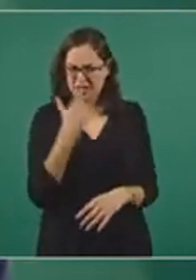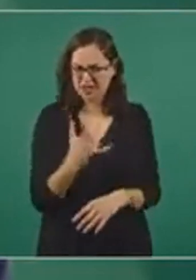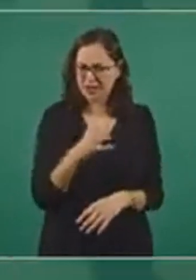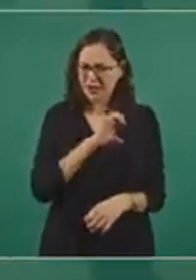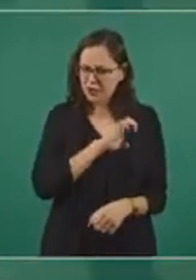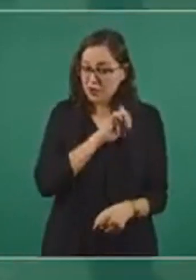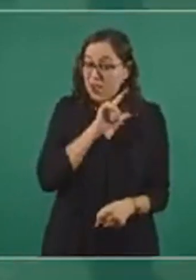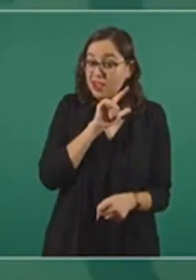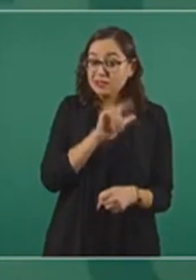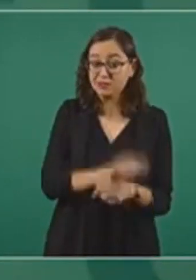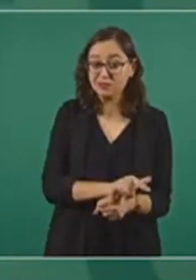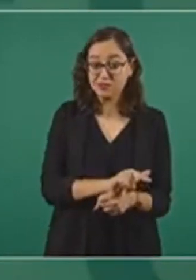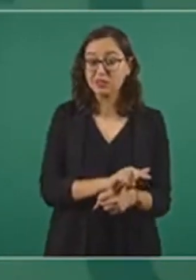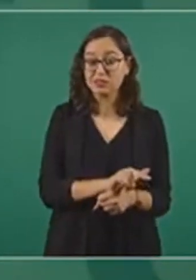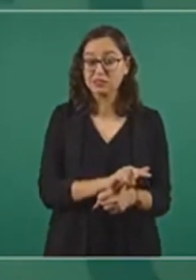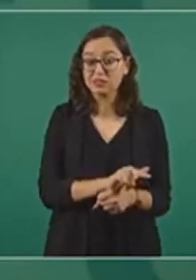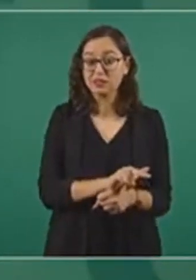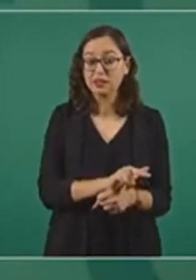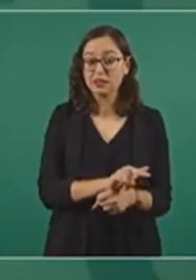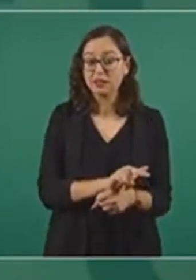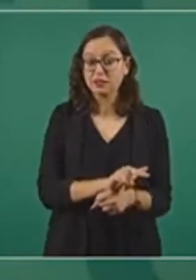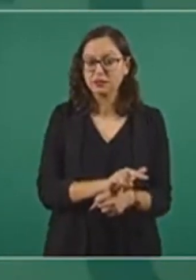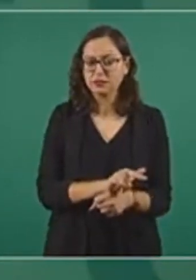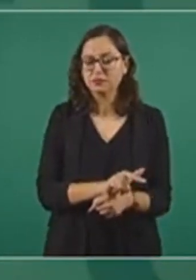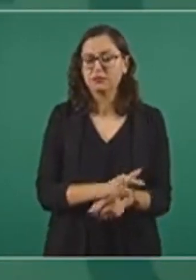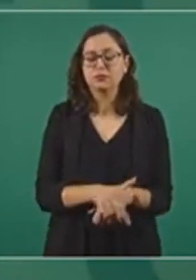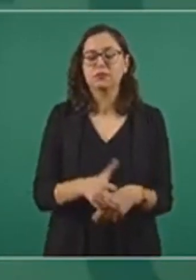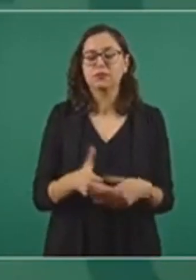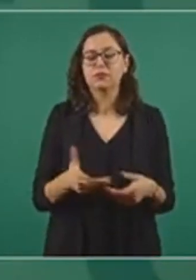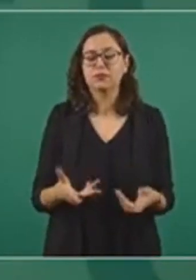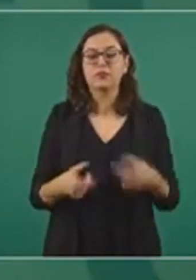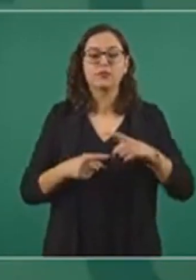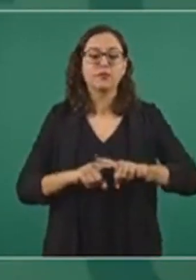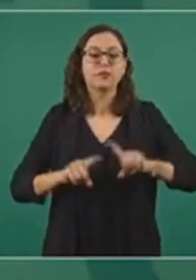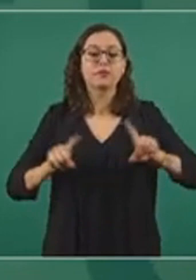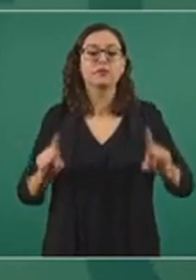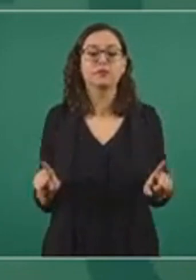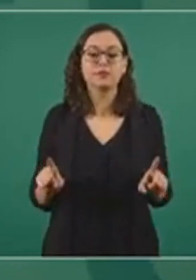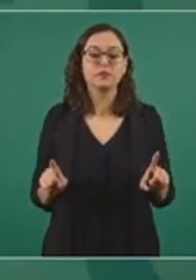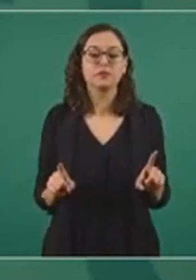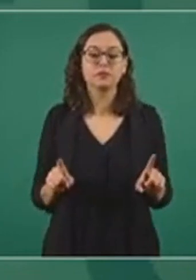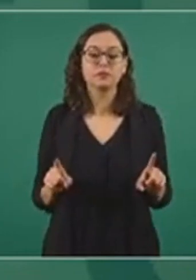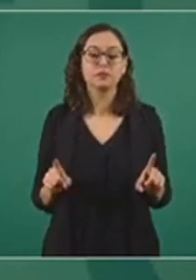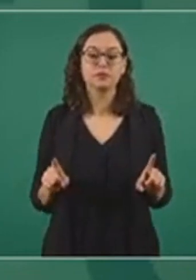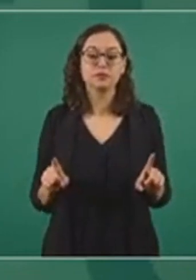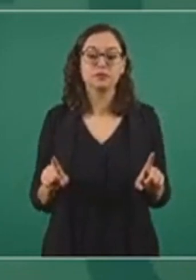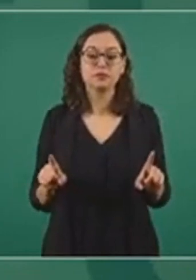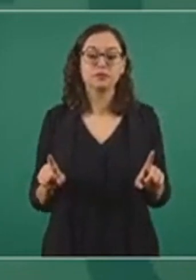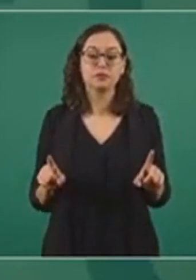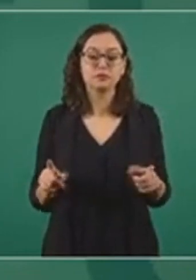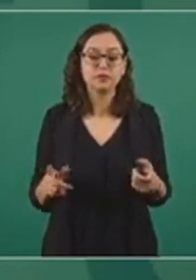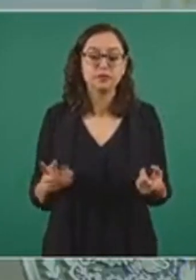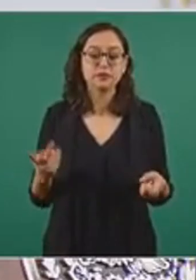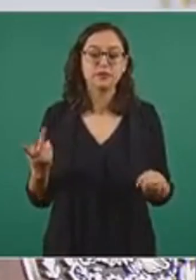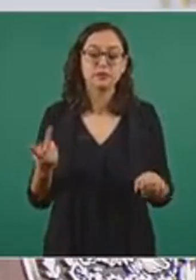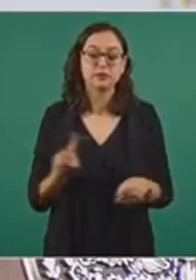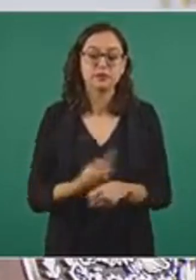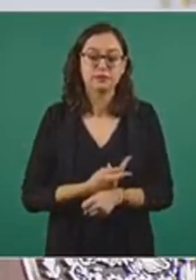trata de, como era hasta hace poco, de que los aprovechados,